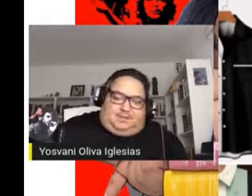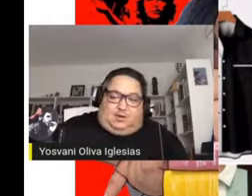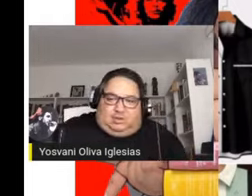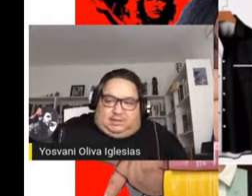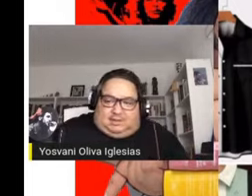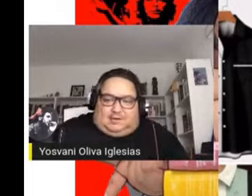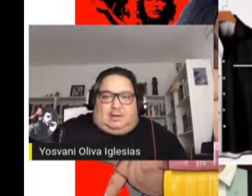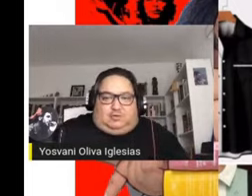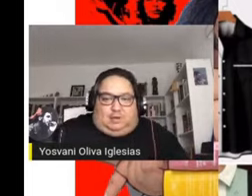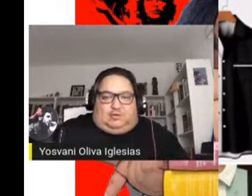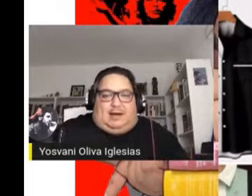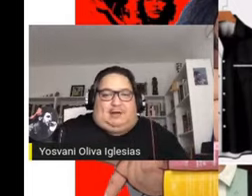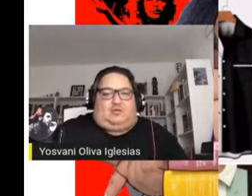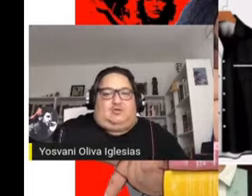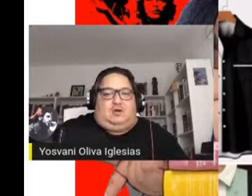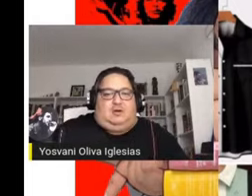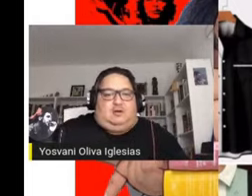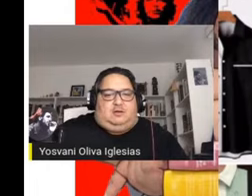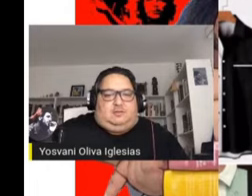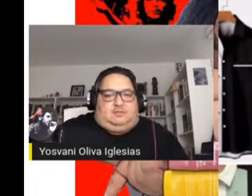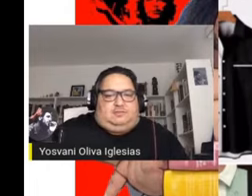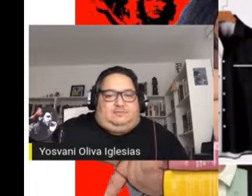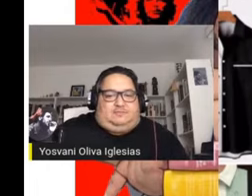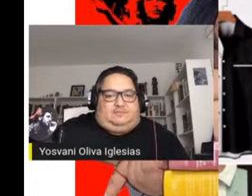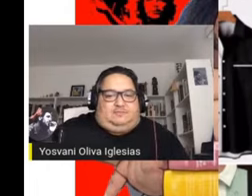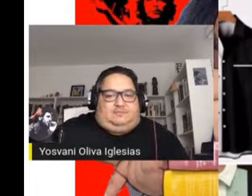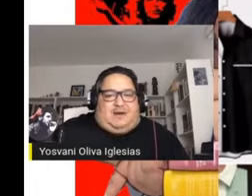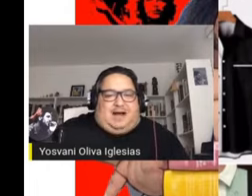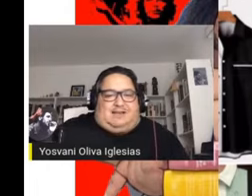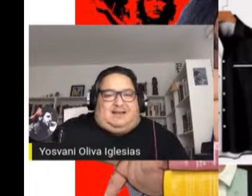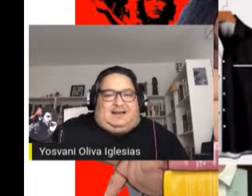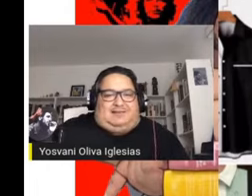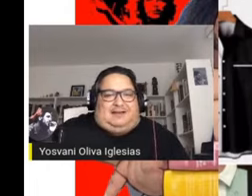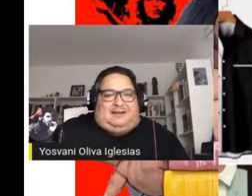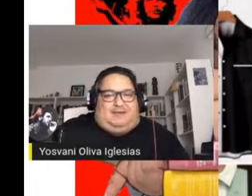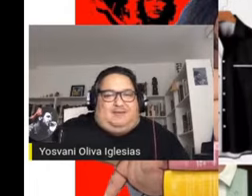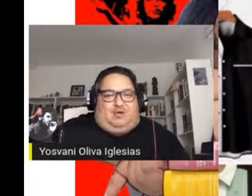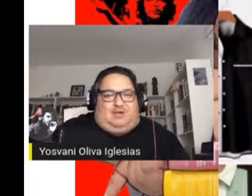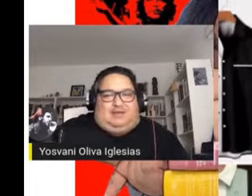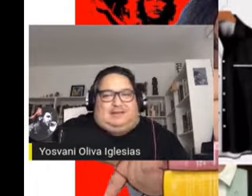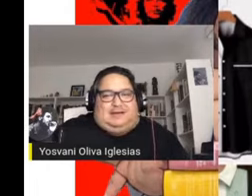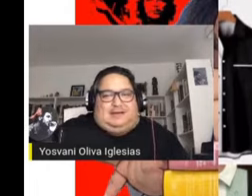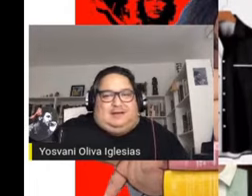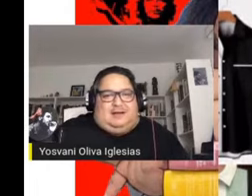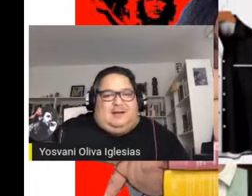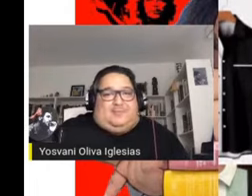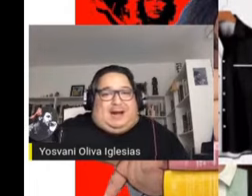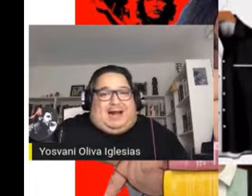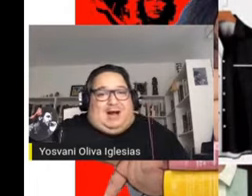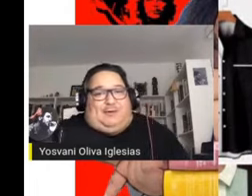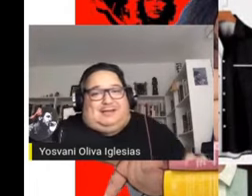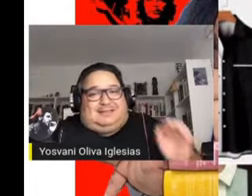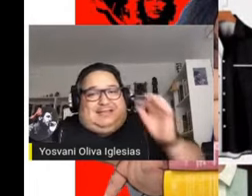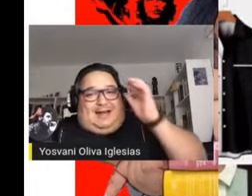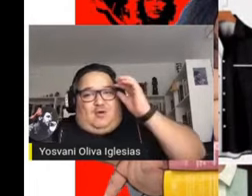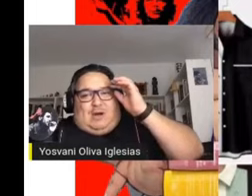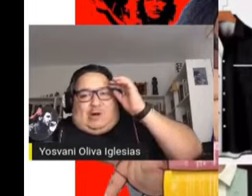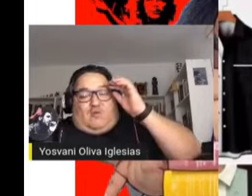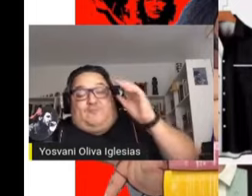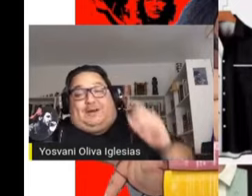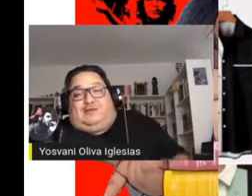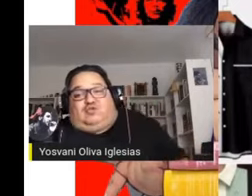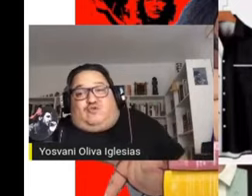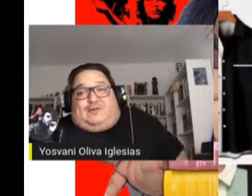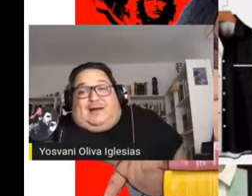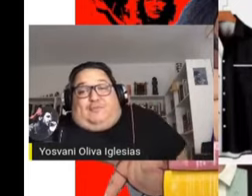Sí, coincide con Arturito Narco. Más adelante, nos dice, para avanzar